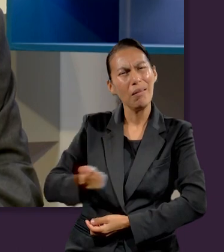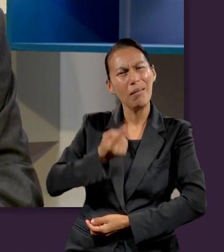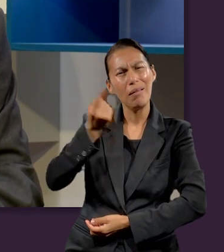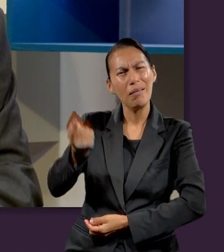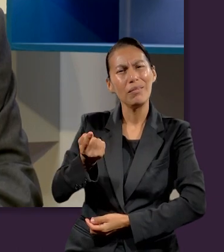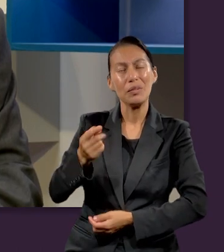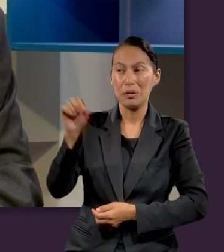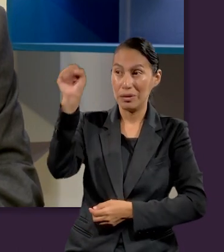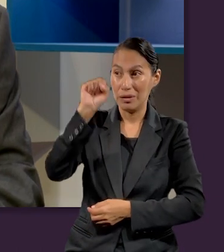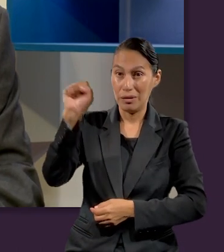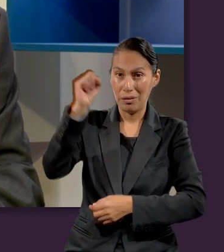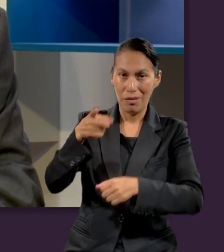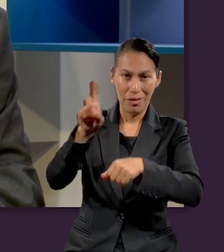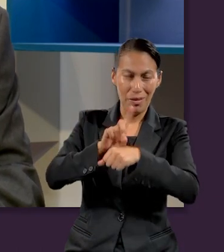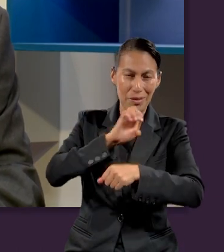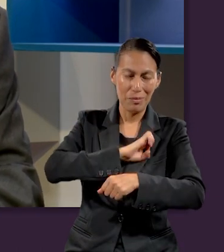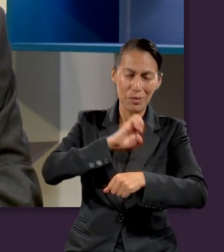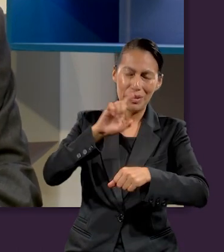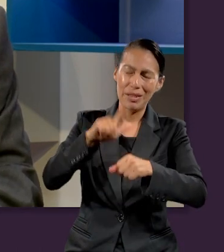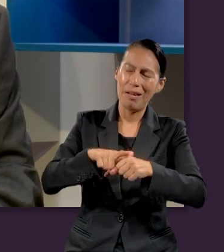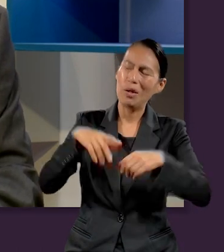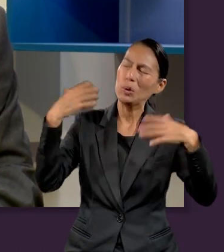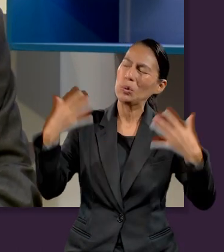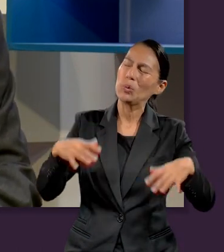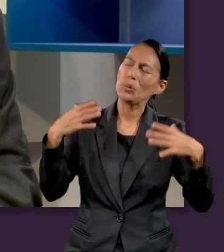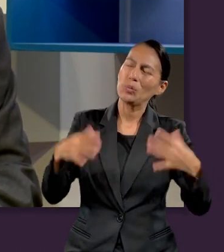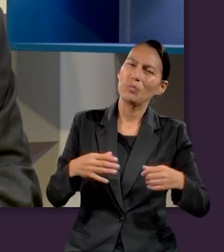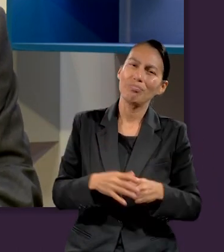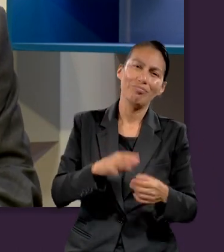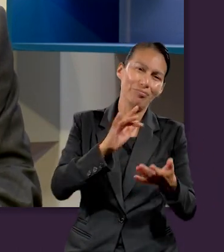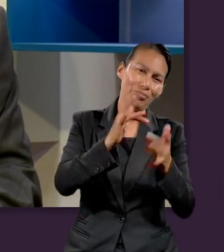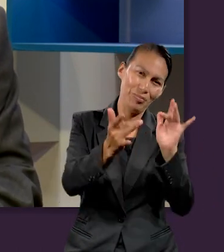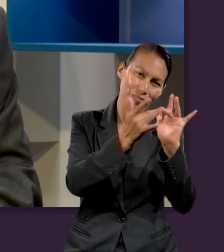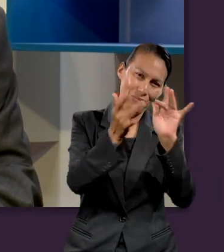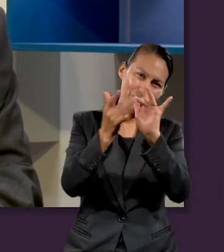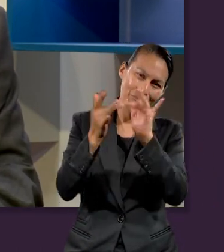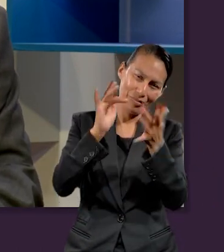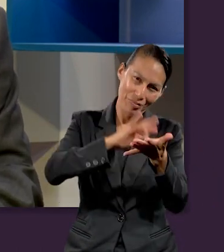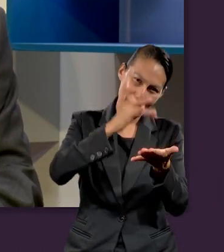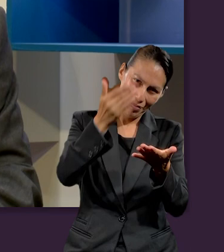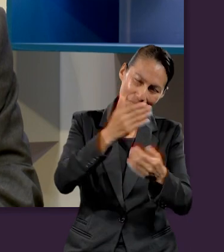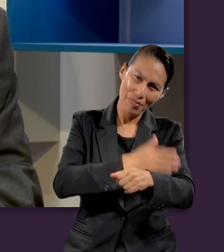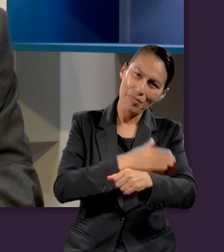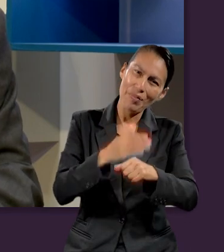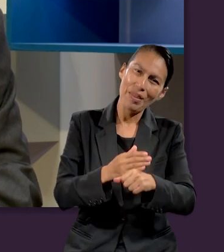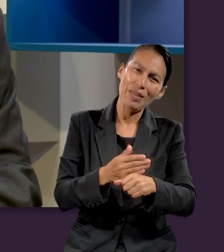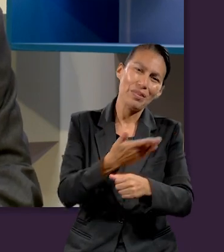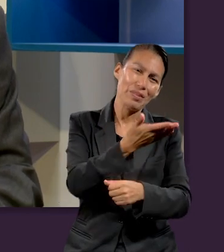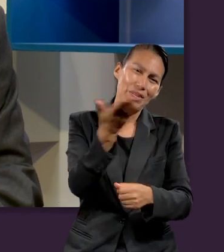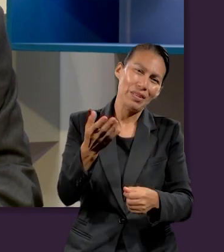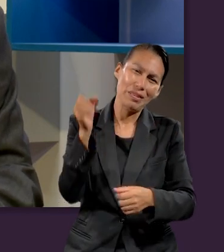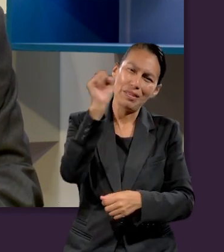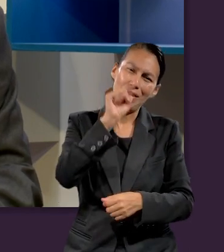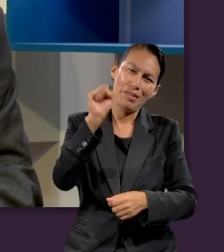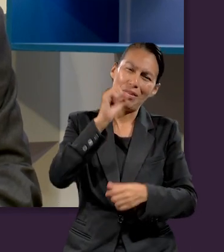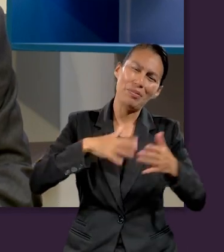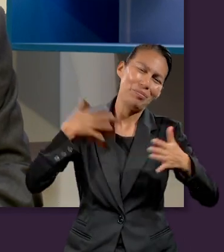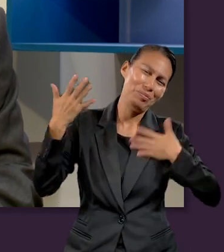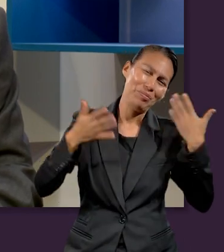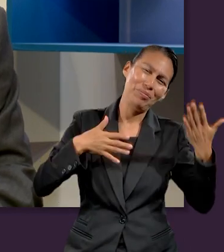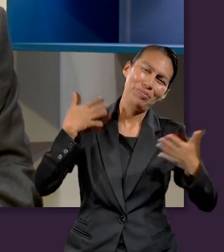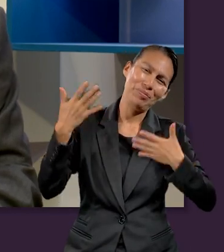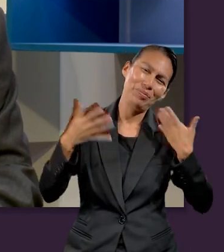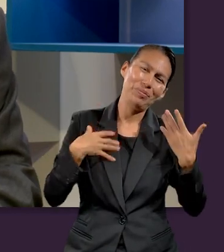tan especial. Gracias por habernos acompañado. Dios les bendiga. Disfruten así como disfrutamos nosotros